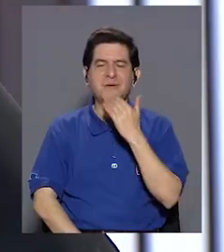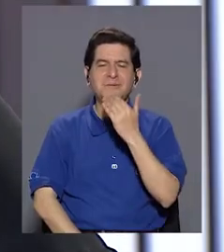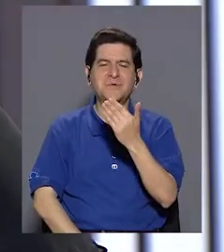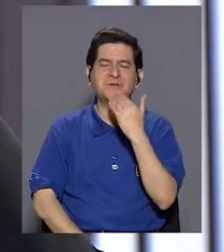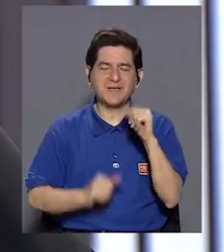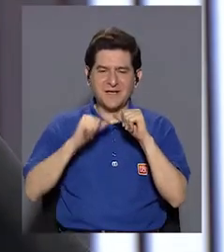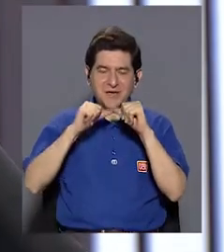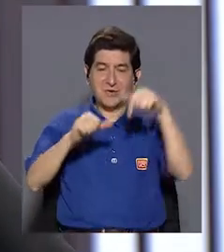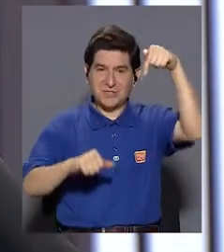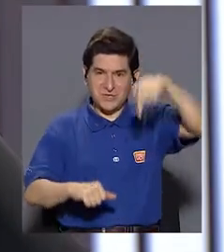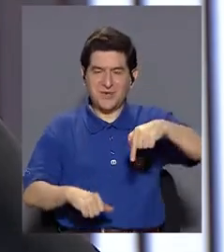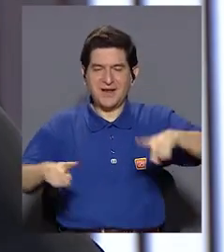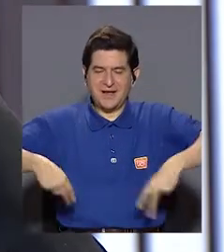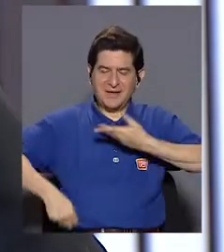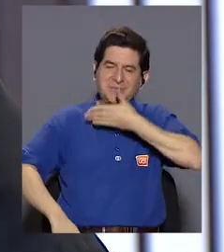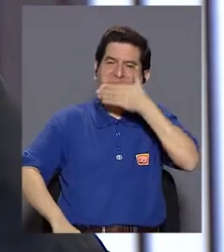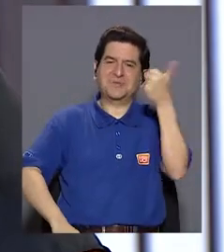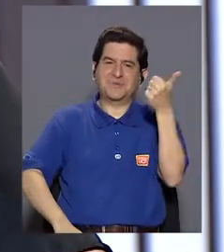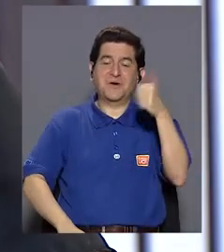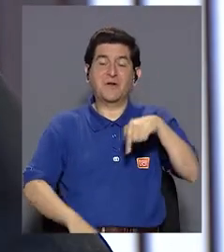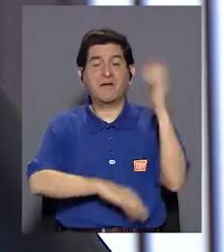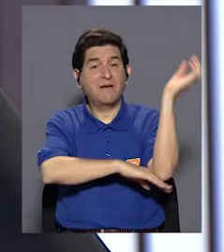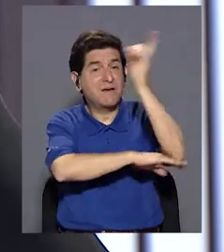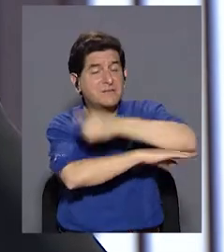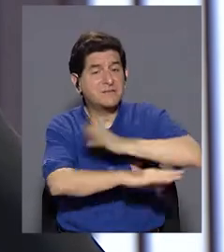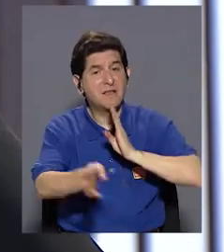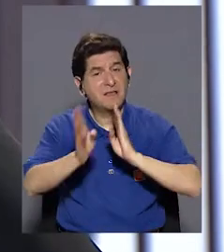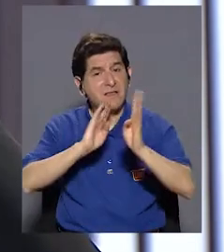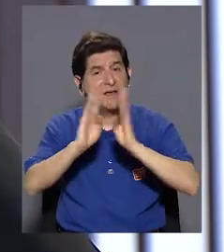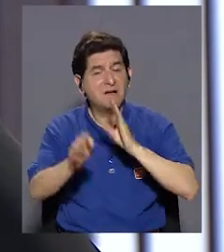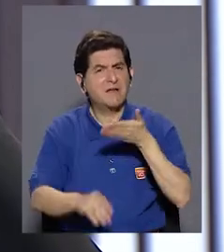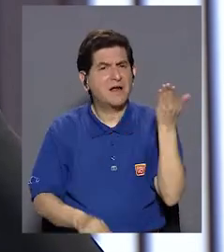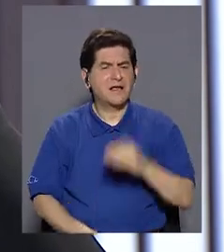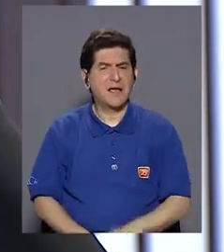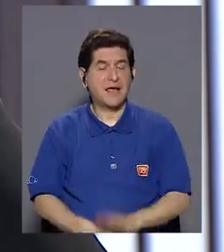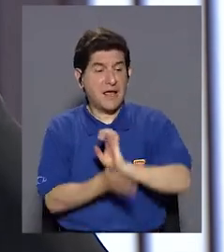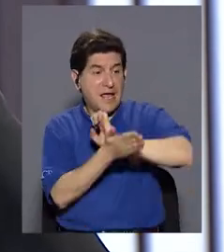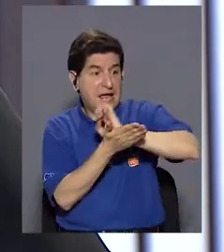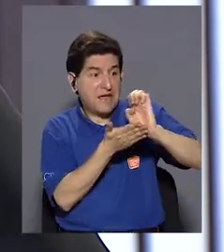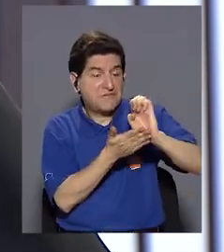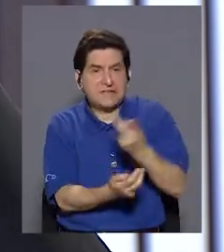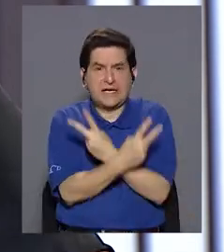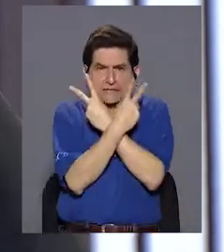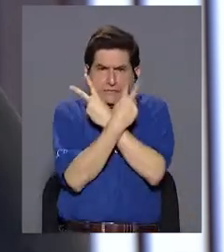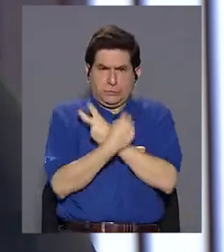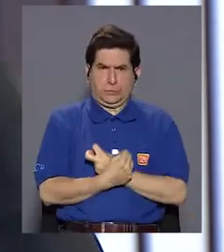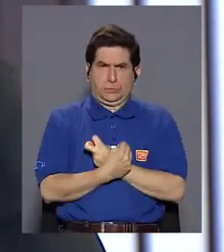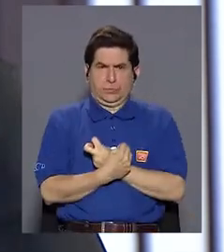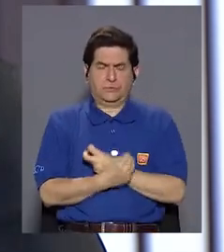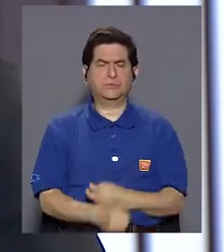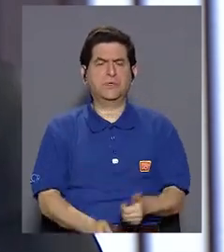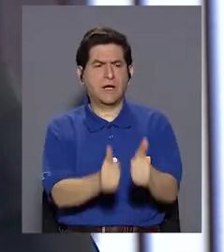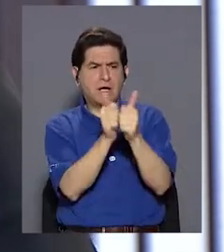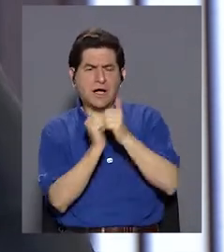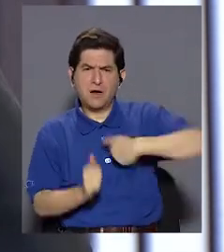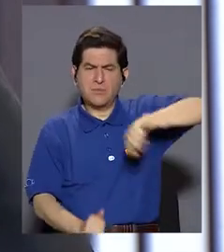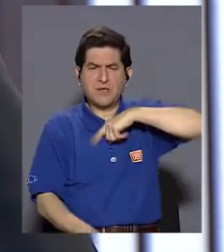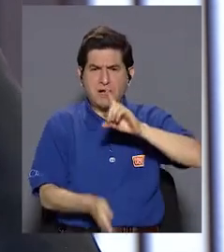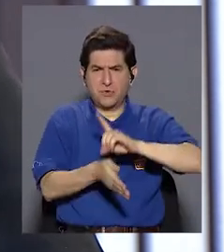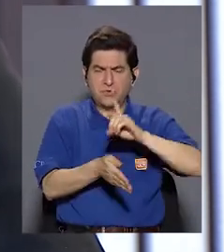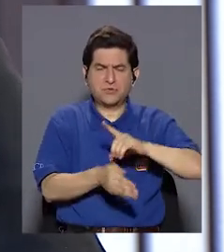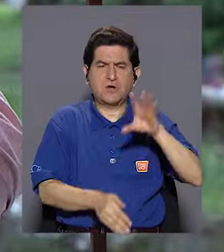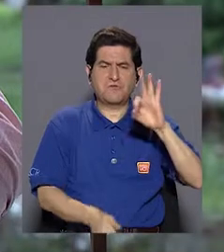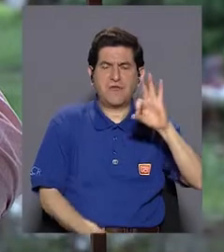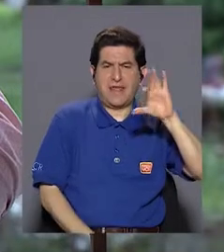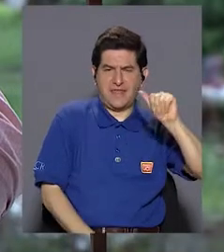Gracias por continuar con nosotros en Vivir Mejor. El día de hoy conversando acerca de la prevención de las intoxicaciones. Para ello nos acompaña el